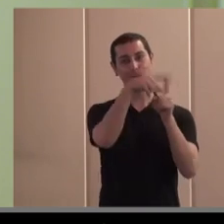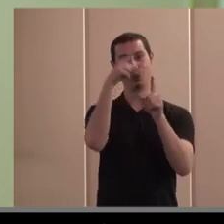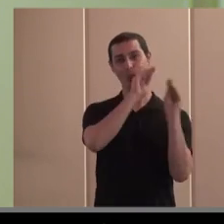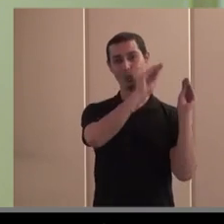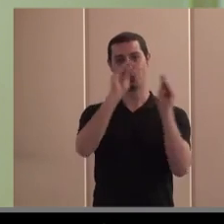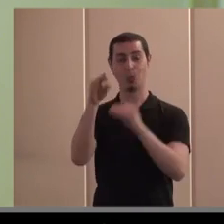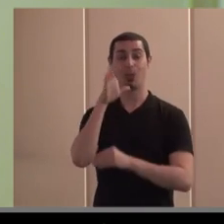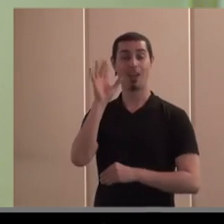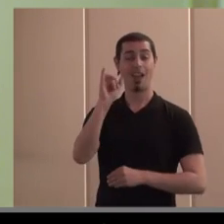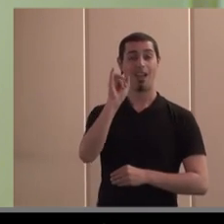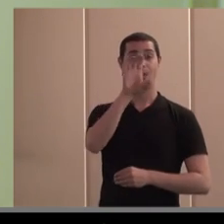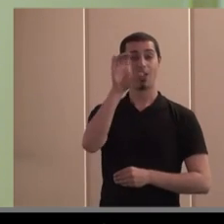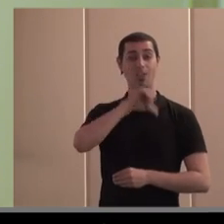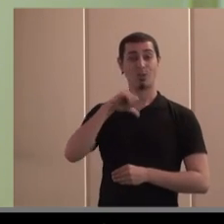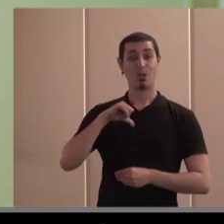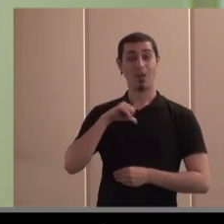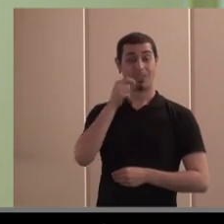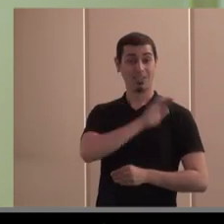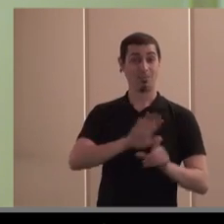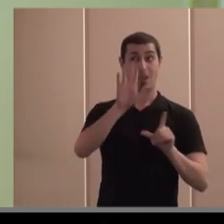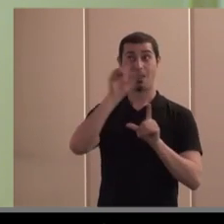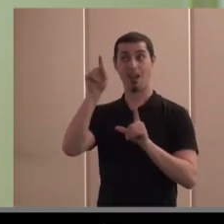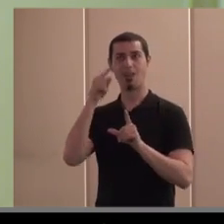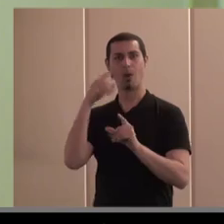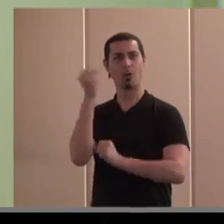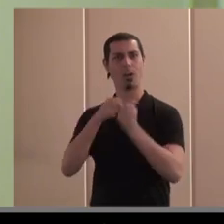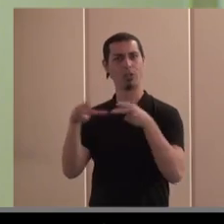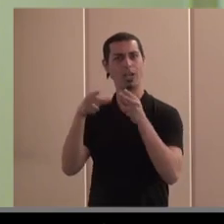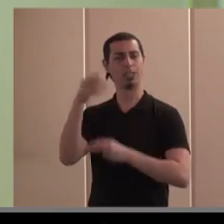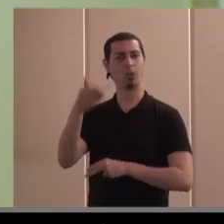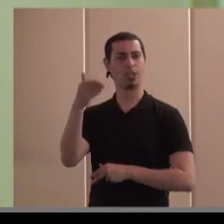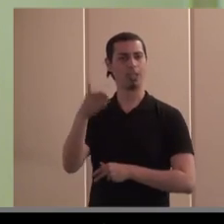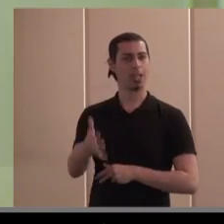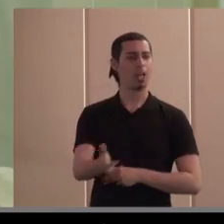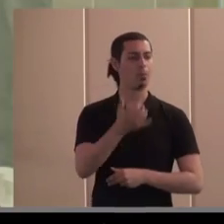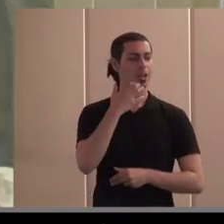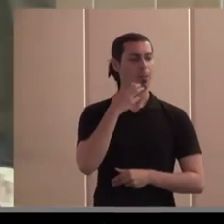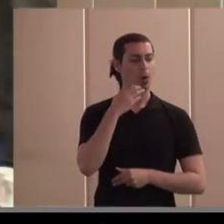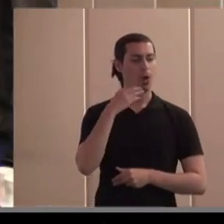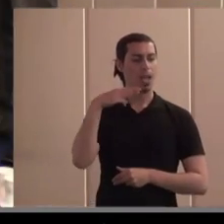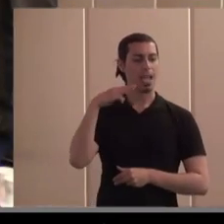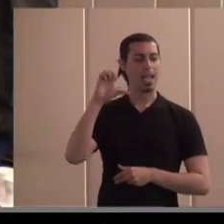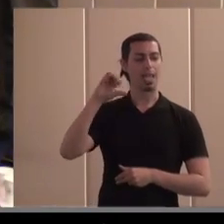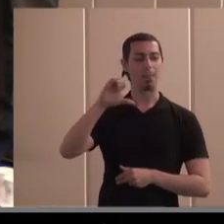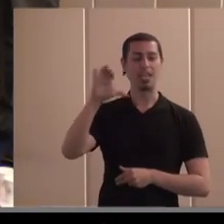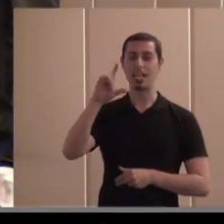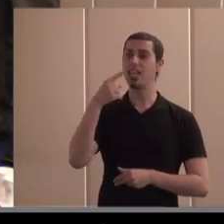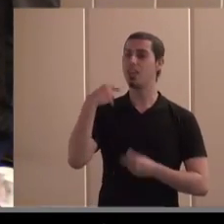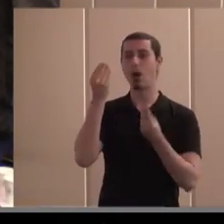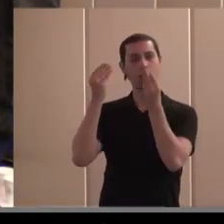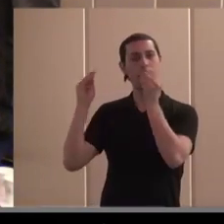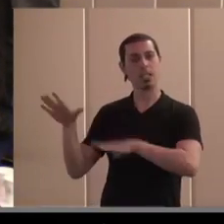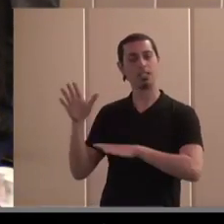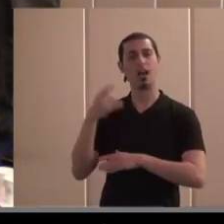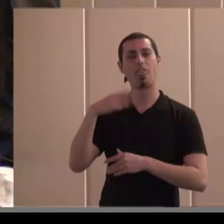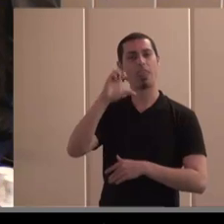regiones de España donde la economía social tiene un arraigo importante Emily por ejemplo representa en CEPES a una de esas comunidades